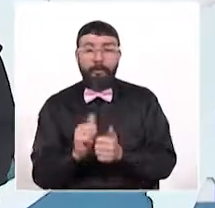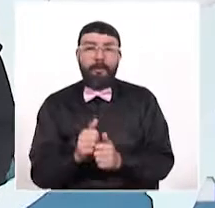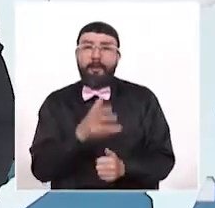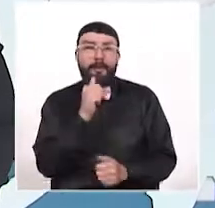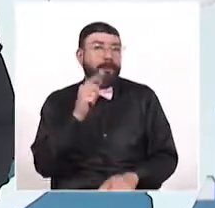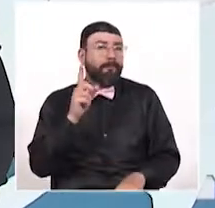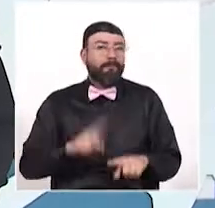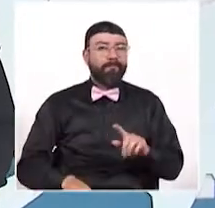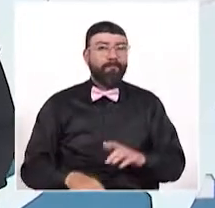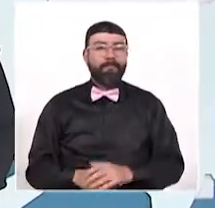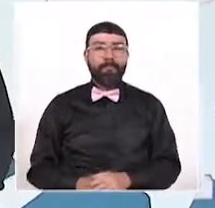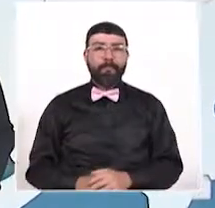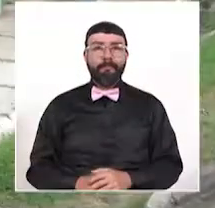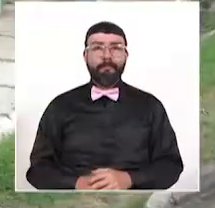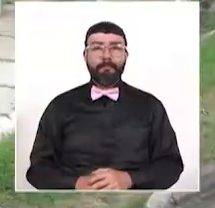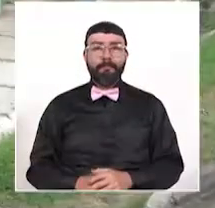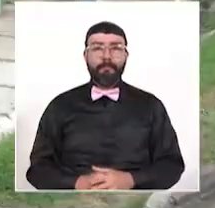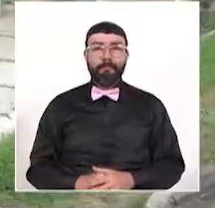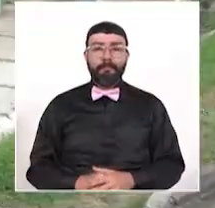ligas deportivas.